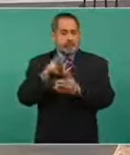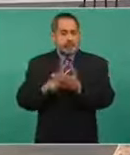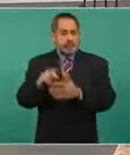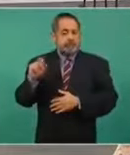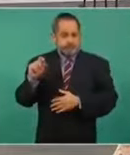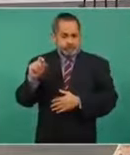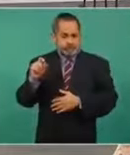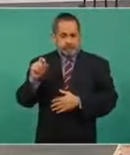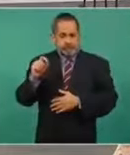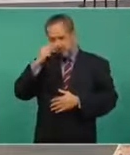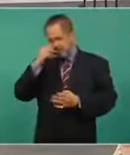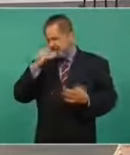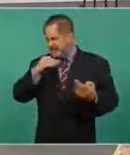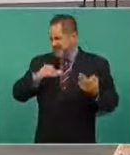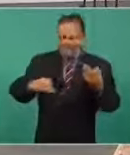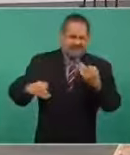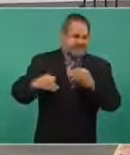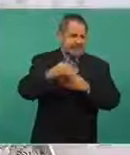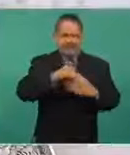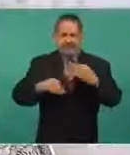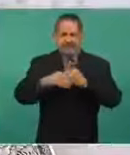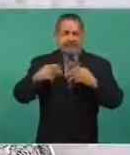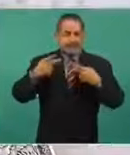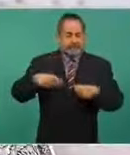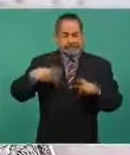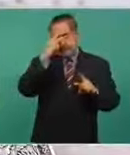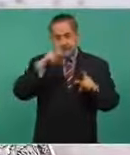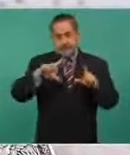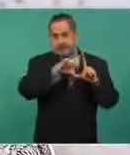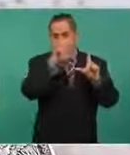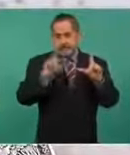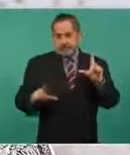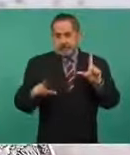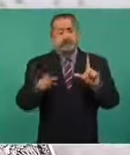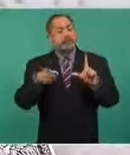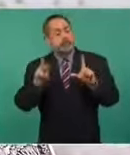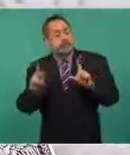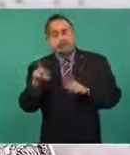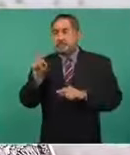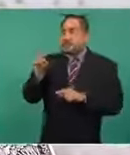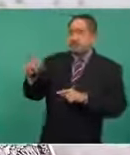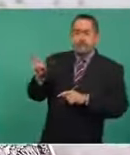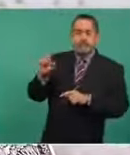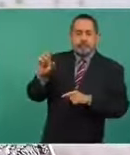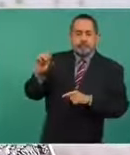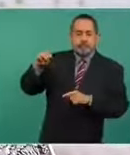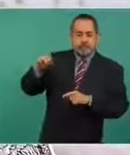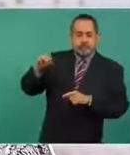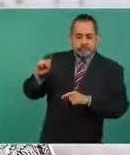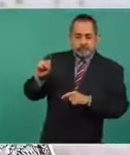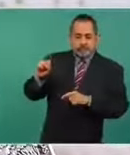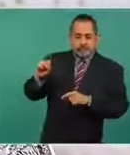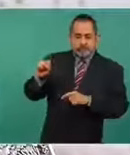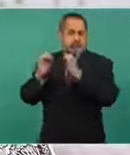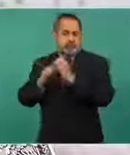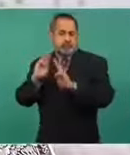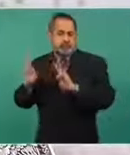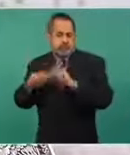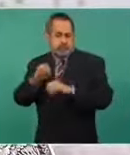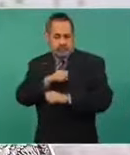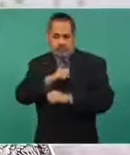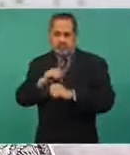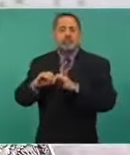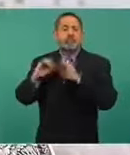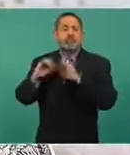contempló a toda la población mexicana, pero siguiendo criterios semejantes a los que recomienda la Organización Mundial de la Salud, la Organización Panamericana de la